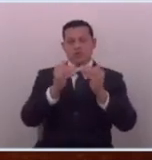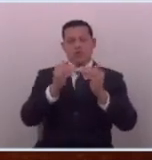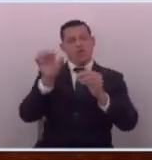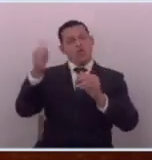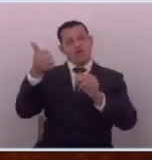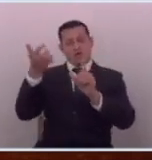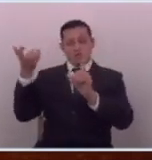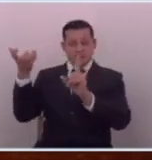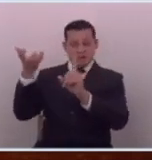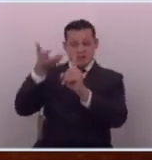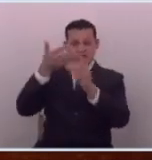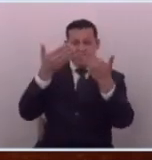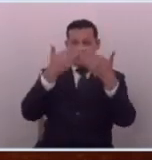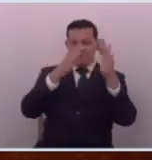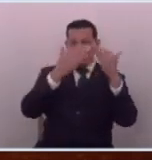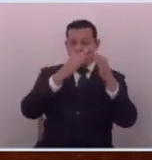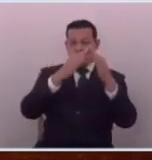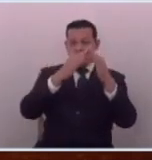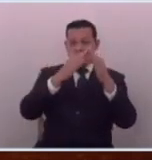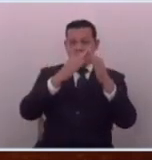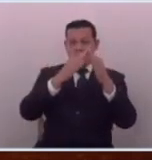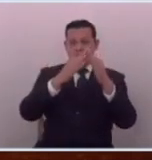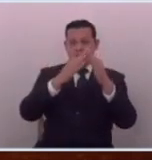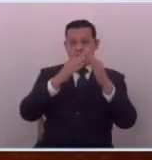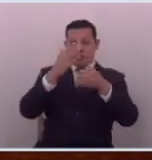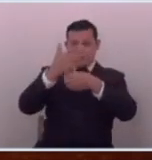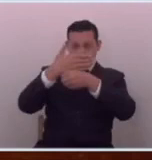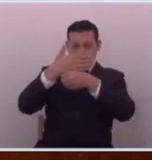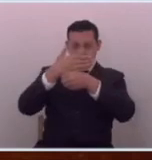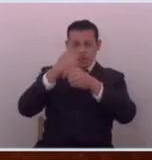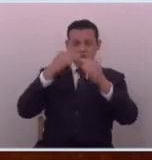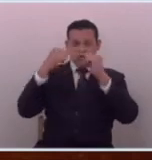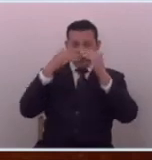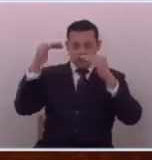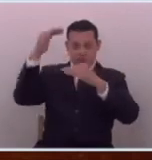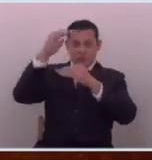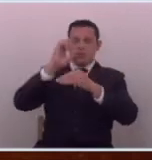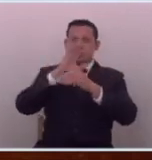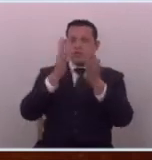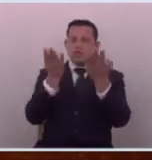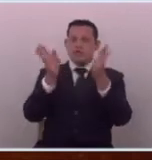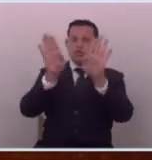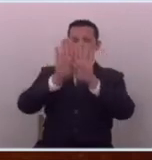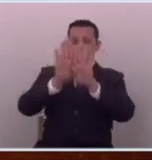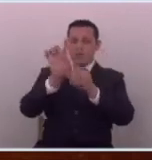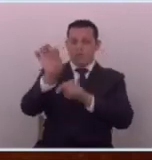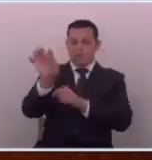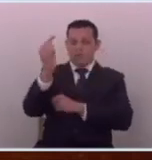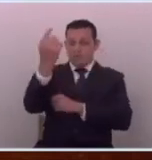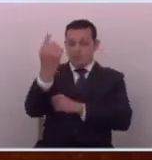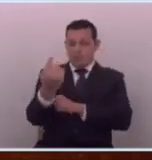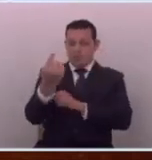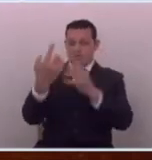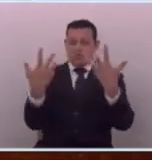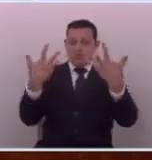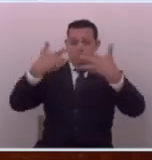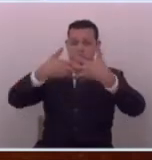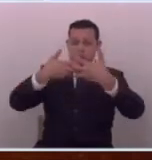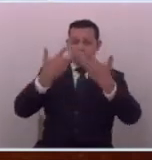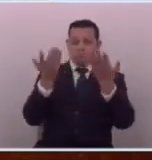persecución cuando el capo de un partido decía ciérrenle a esa persona a esa empresa